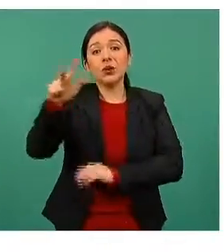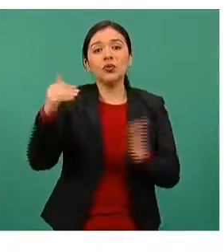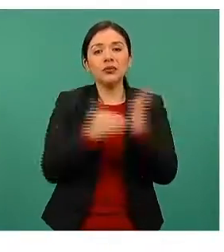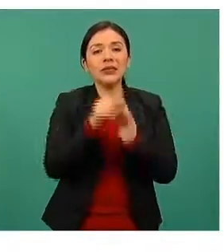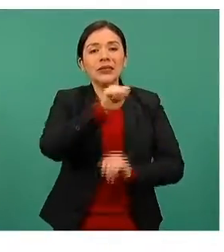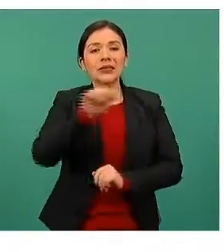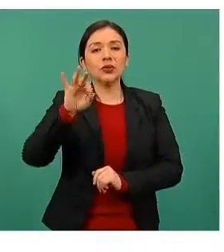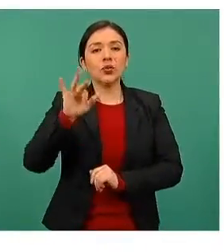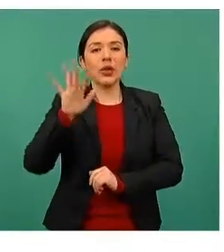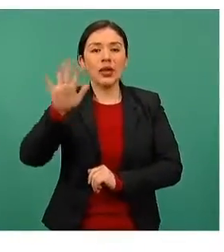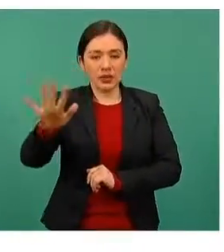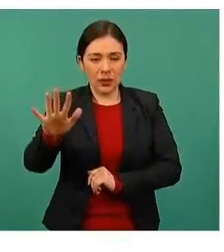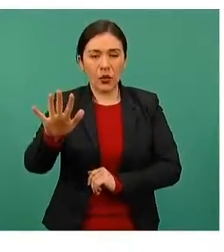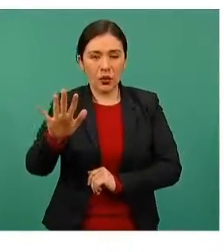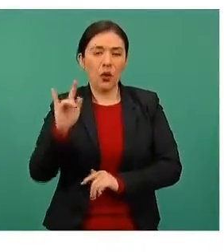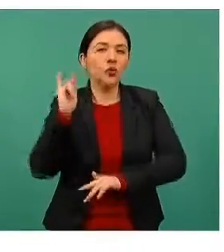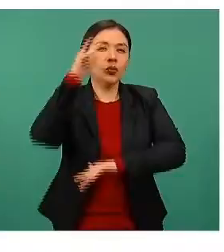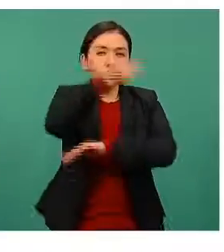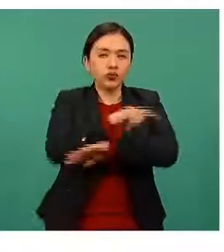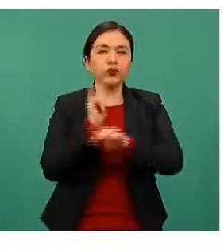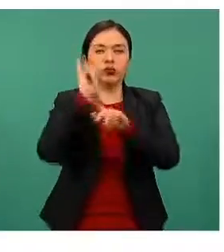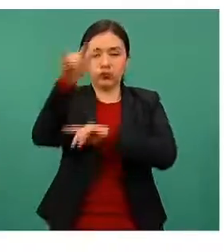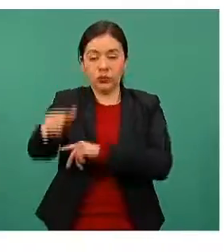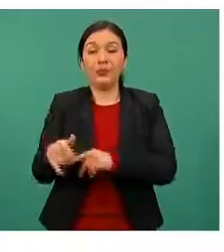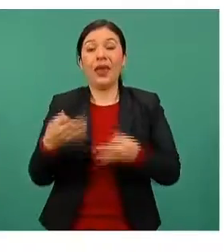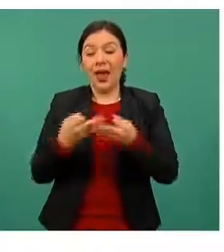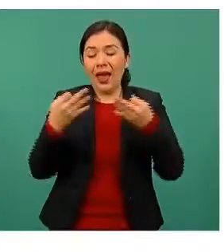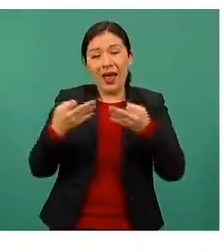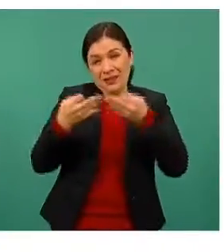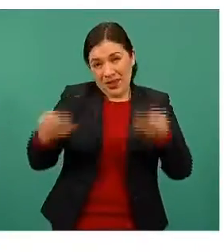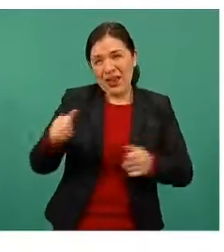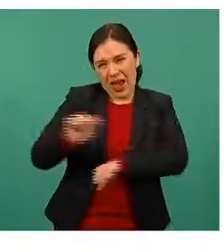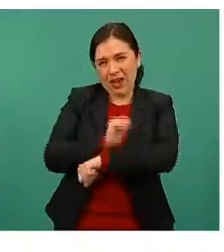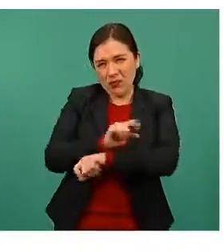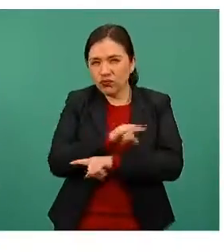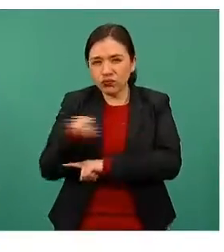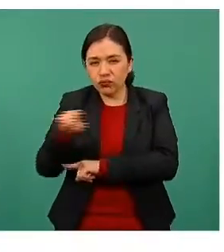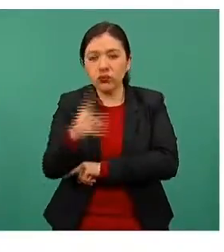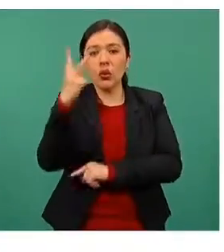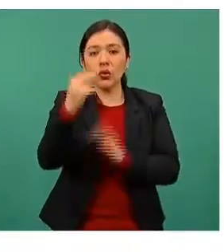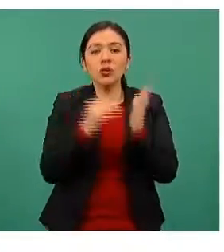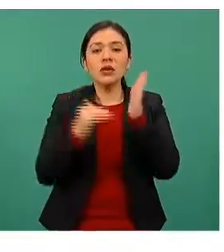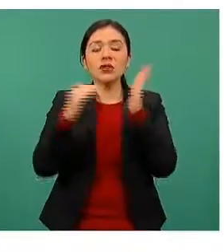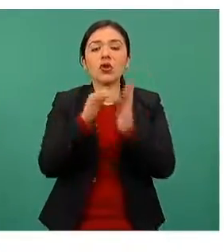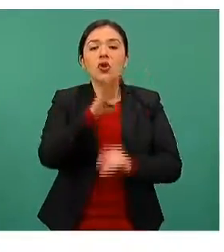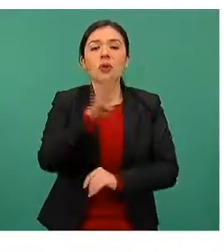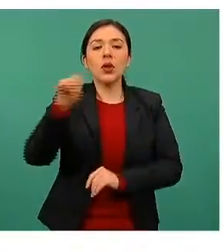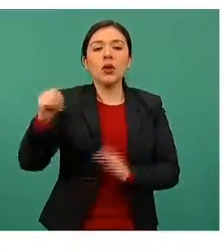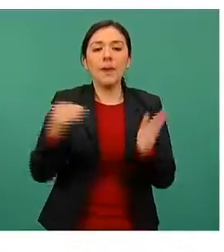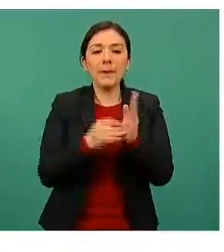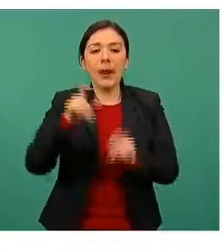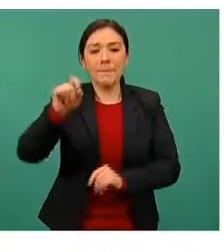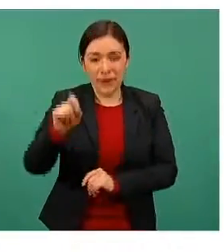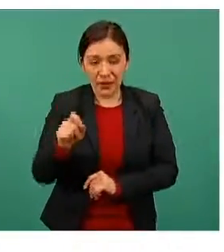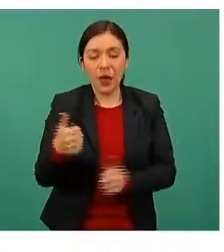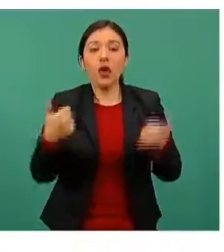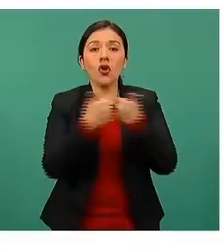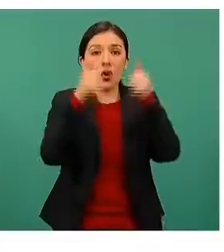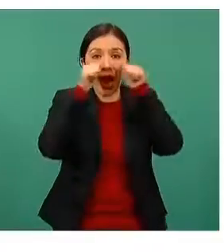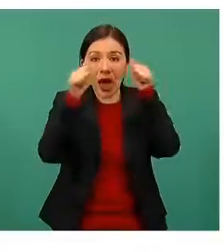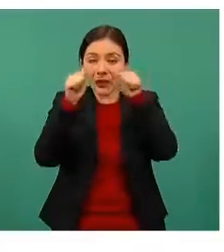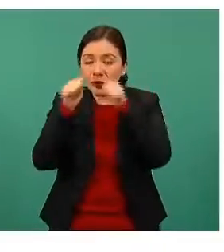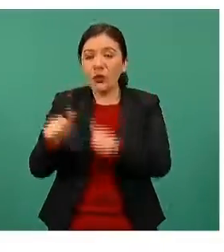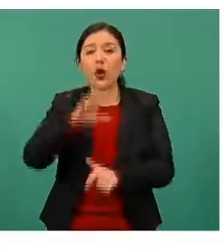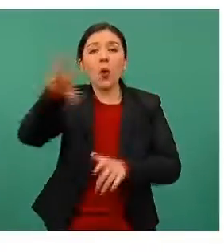645. Por vía terrestre, 2 millones 99 mil 20. Se atendieron 26 entidades